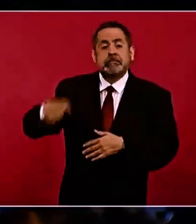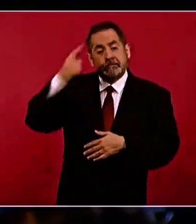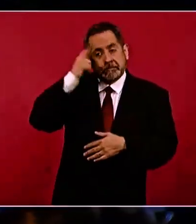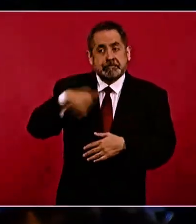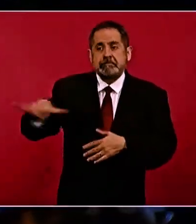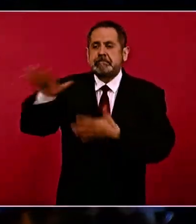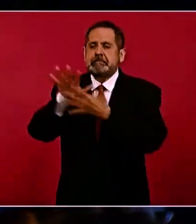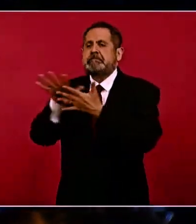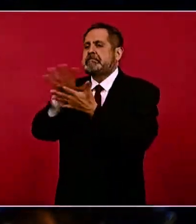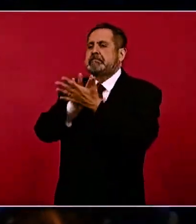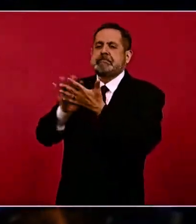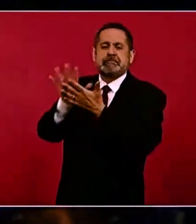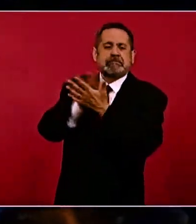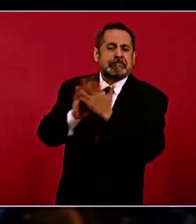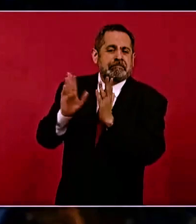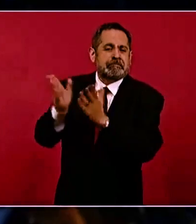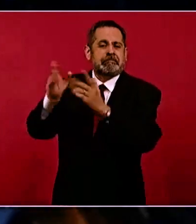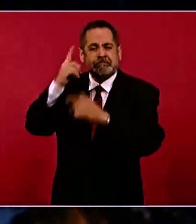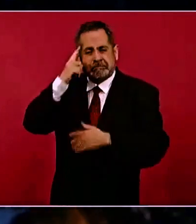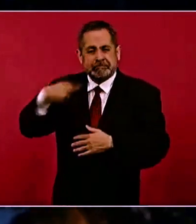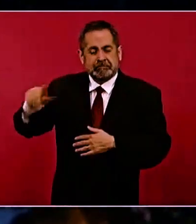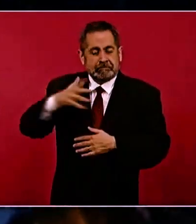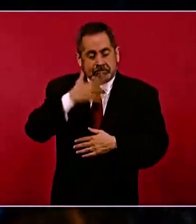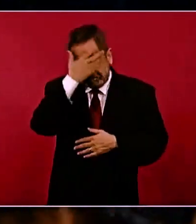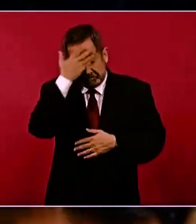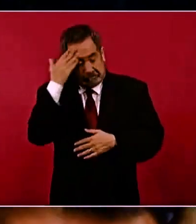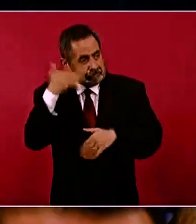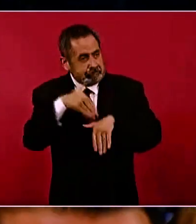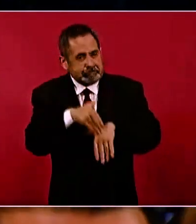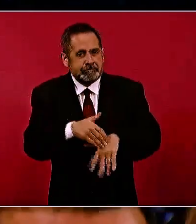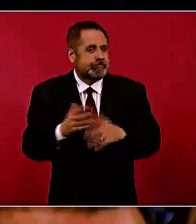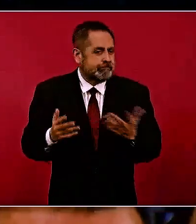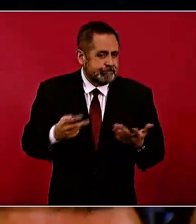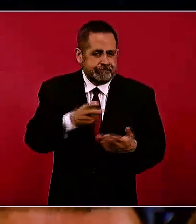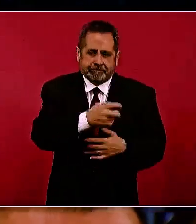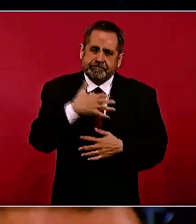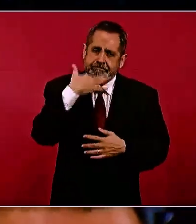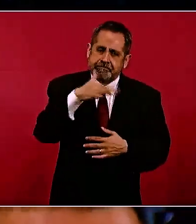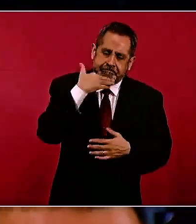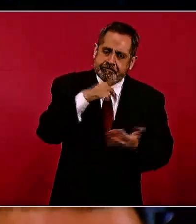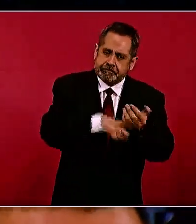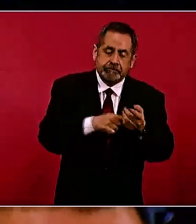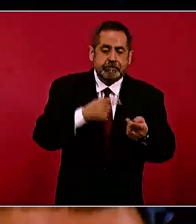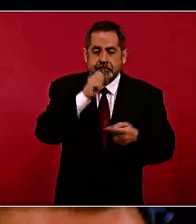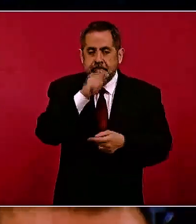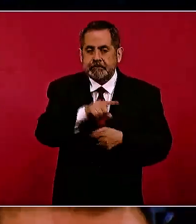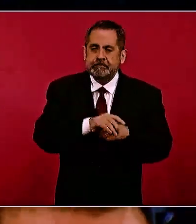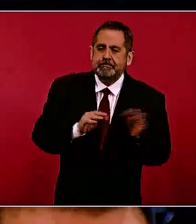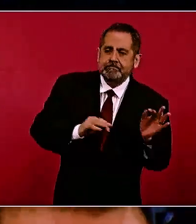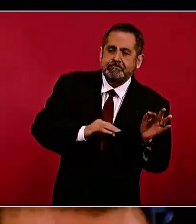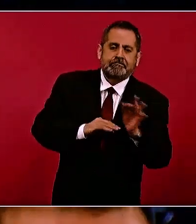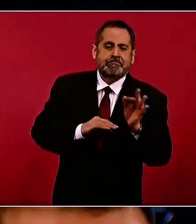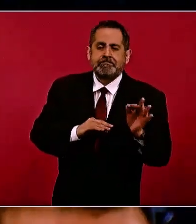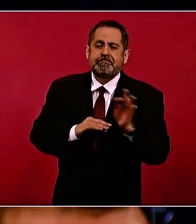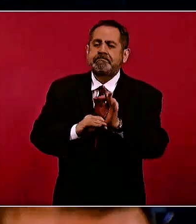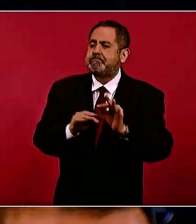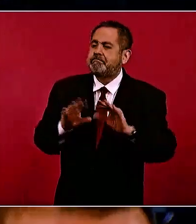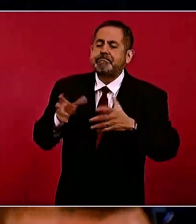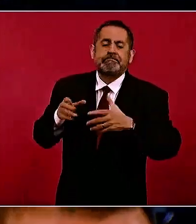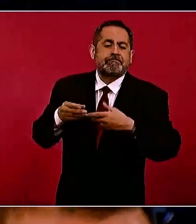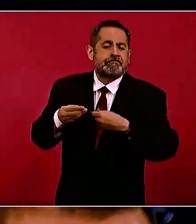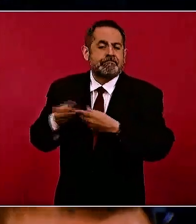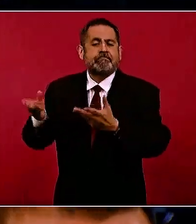tenga una idea errónea de ciertas situaciones y con ello influir en esa opinión pública y además